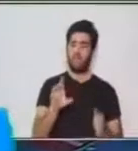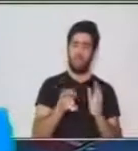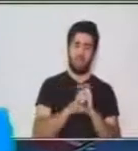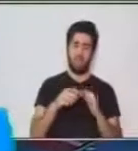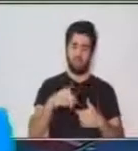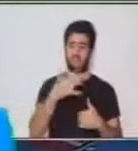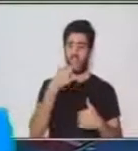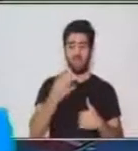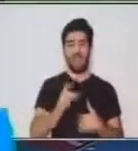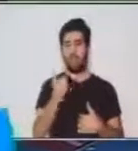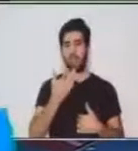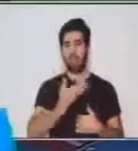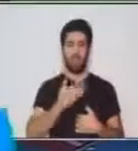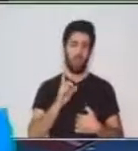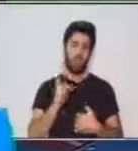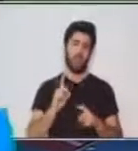¿Sí?